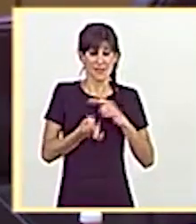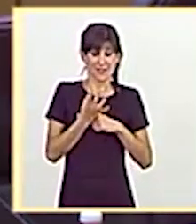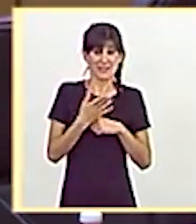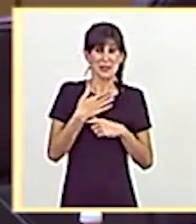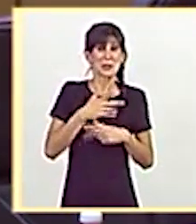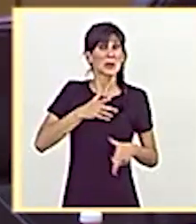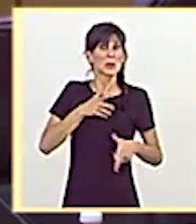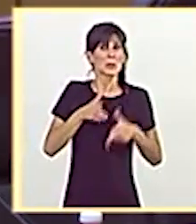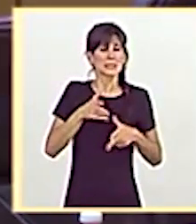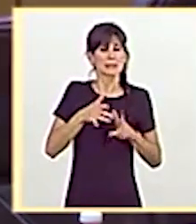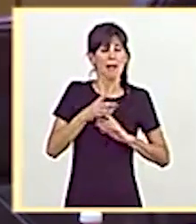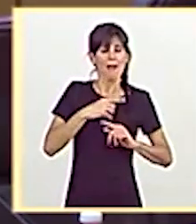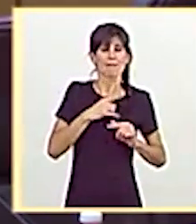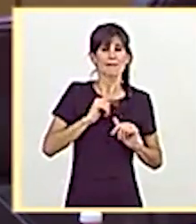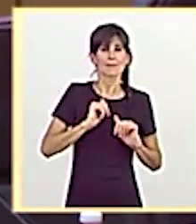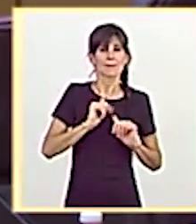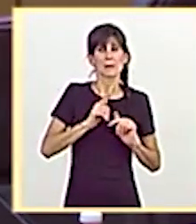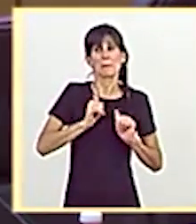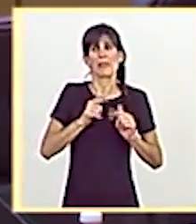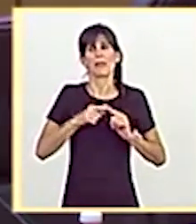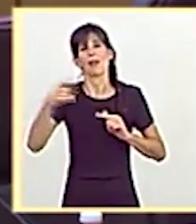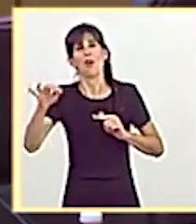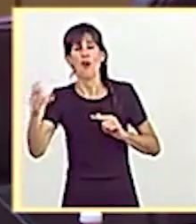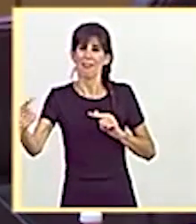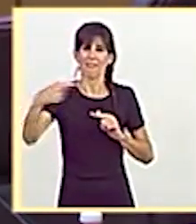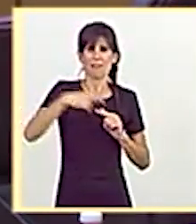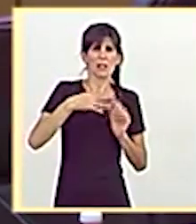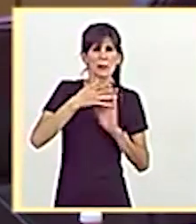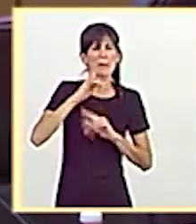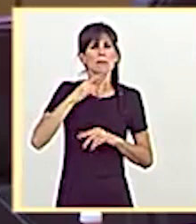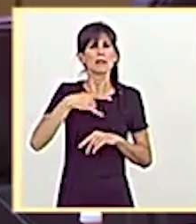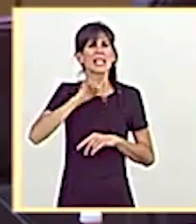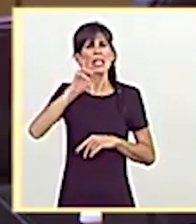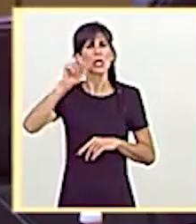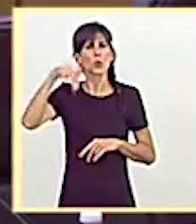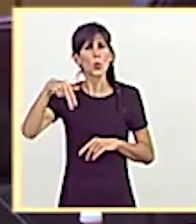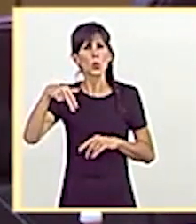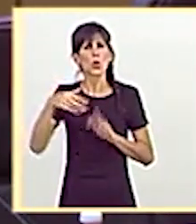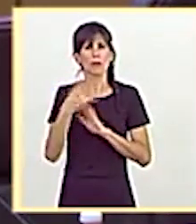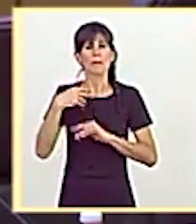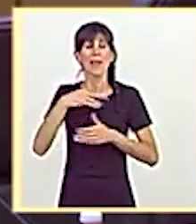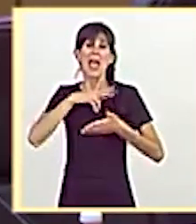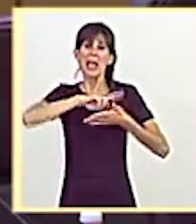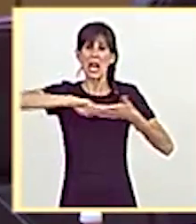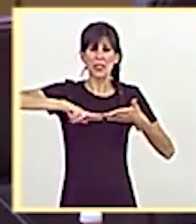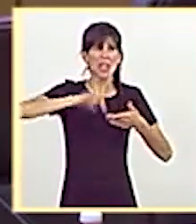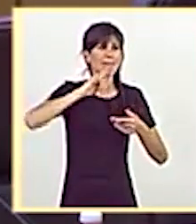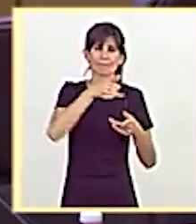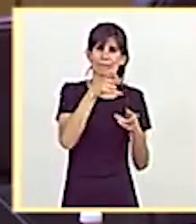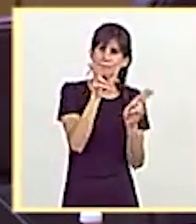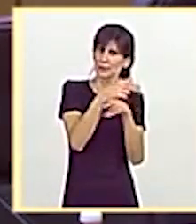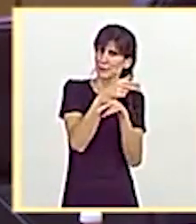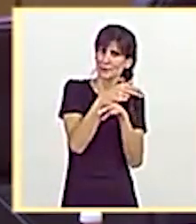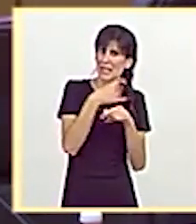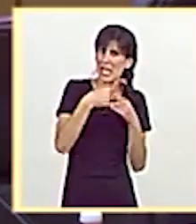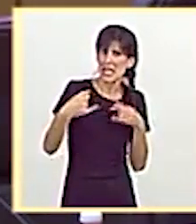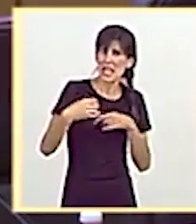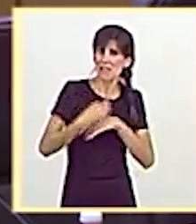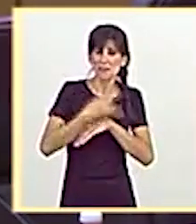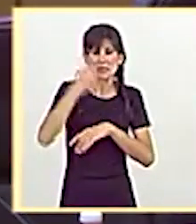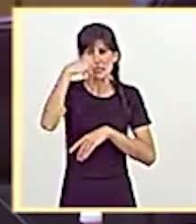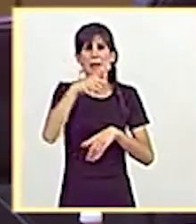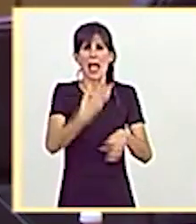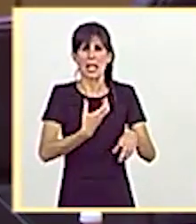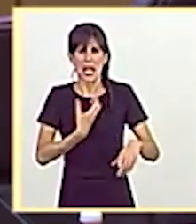autónoma vasca. Incluso se han suprimido líneas como el caso de Irún, la línea que une Irún con Galicia. Sabemos que tanto los alcaldes